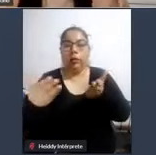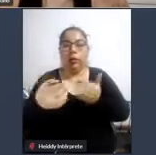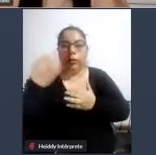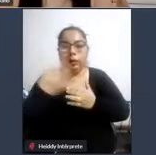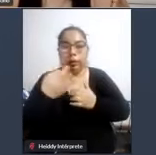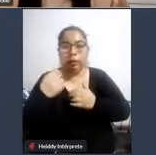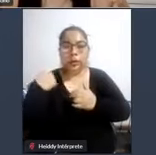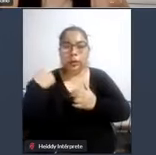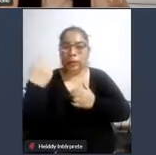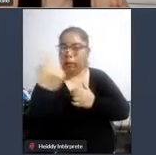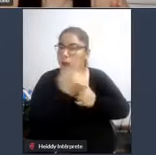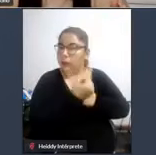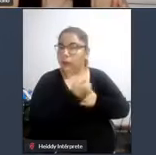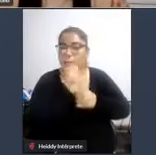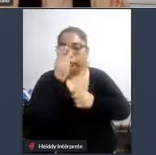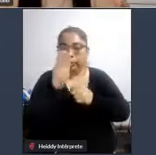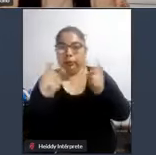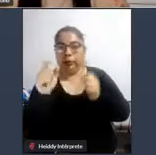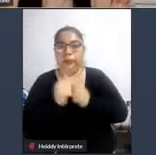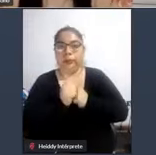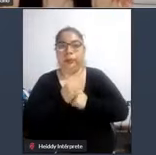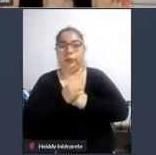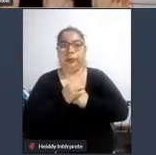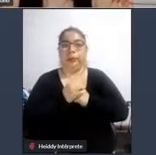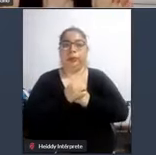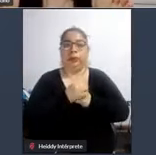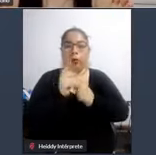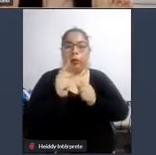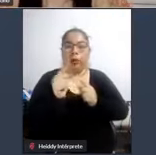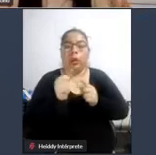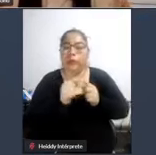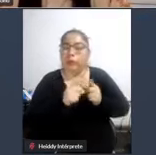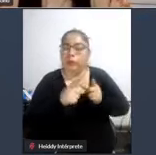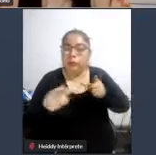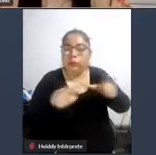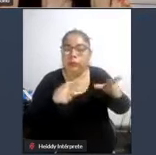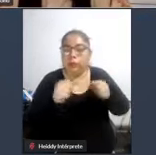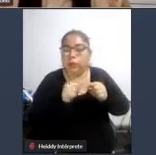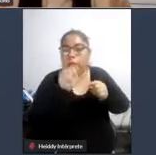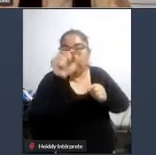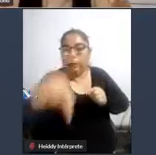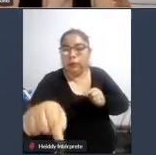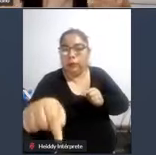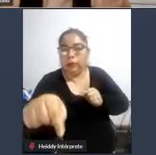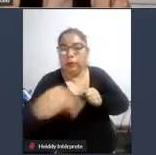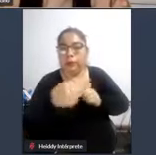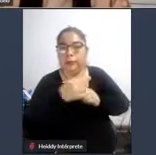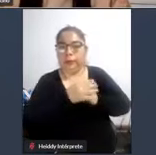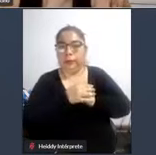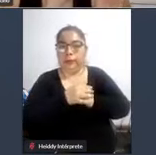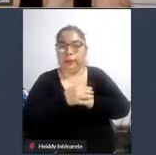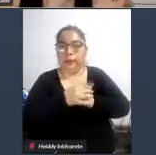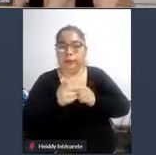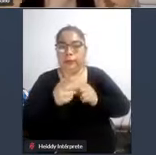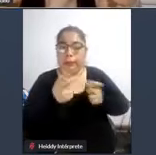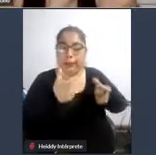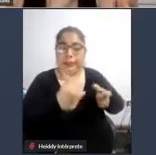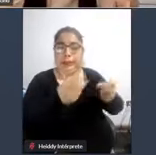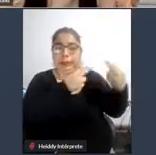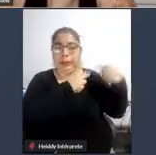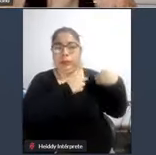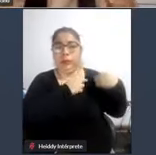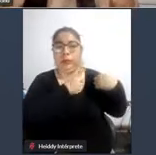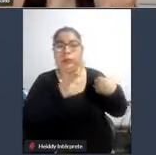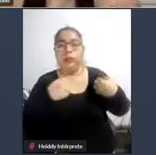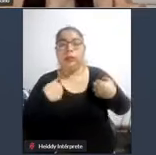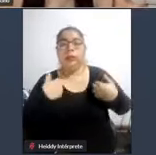todas a todas las personas desplazarse de un espacio a su destino ¿no? un espacio seguro a su destino que les permita su